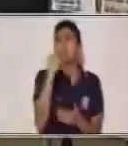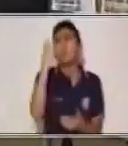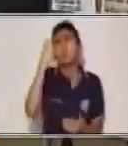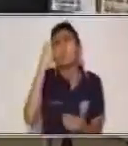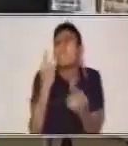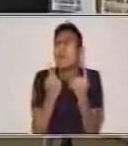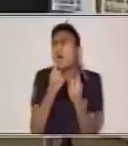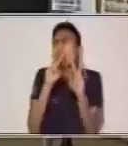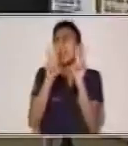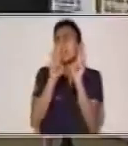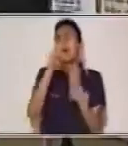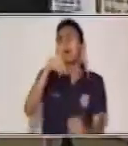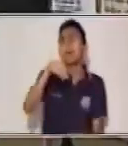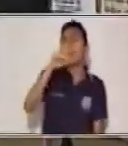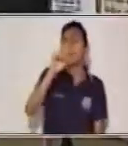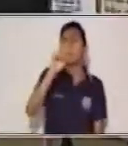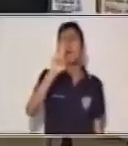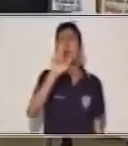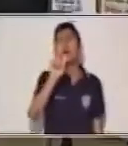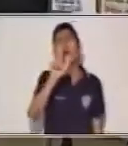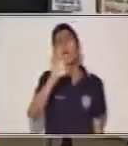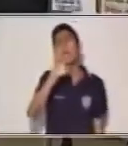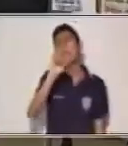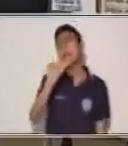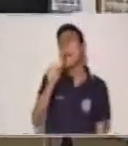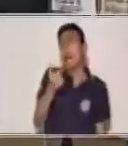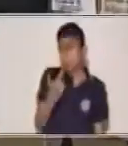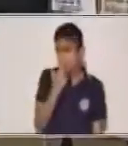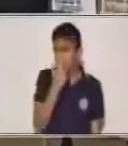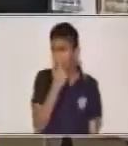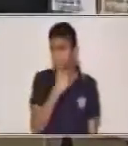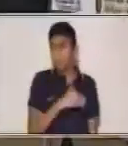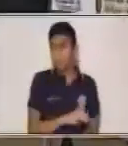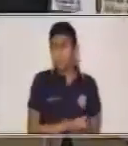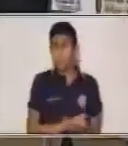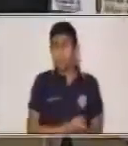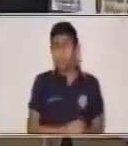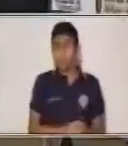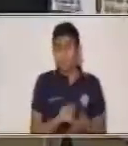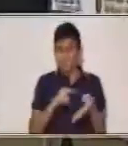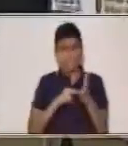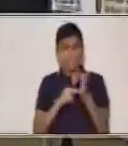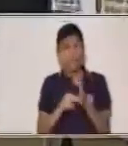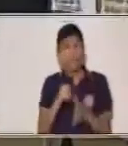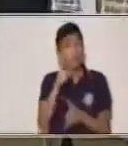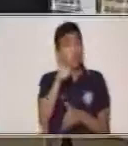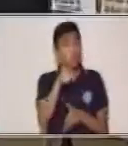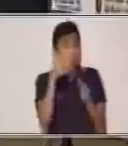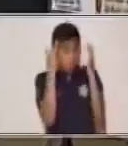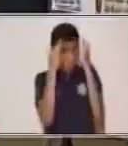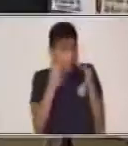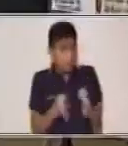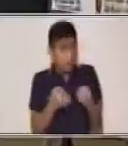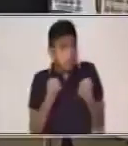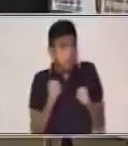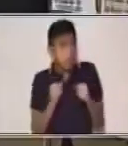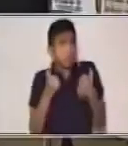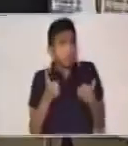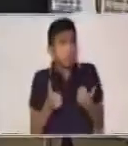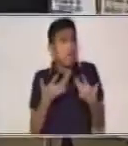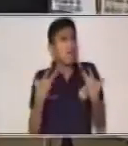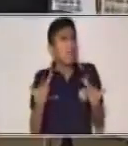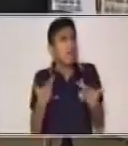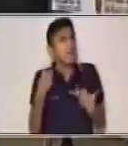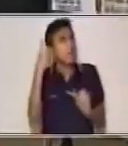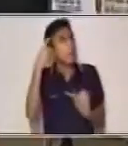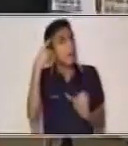Muy bien, vamos a ver si compartimos la misma moraleja. Si decides hacer el bien, hazlo pensando en